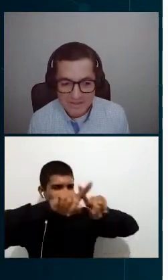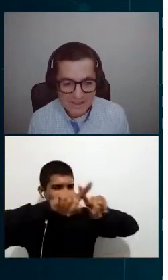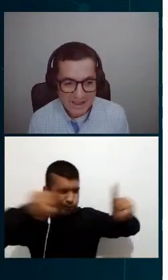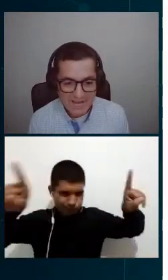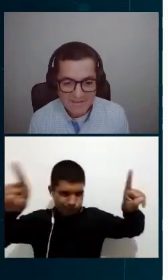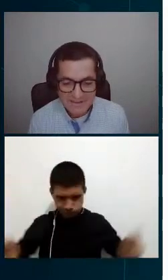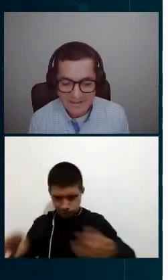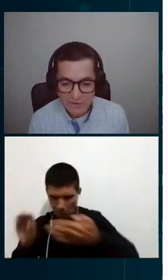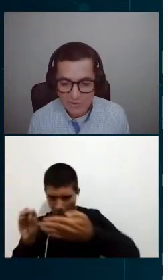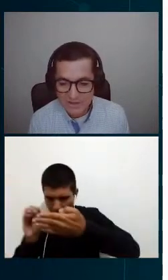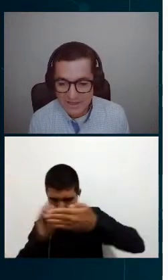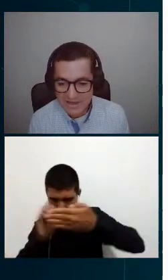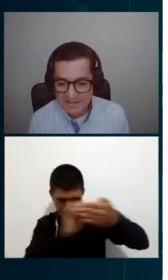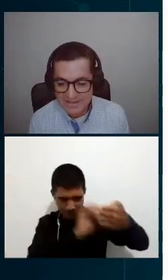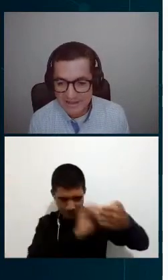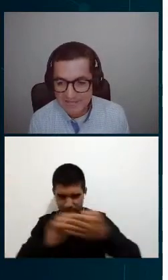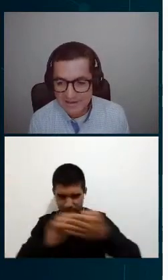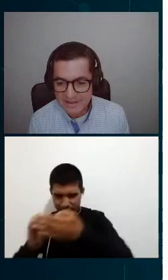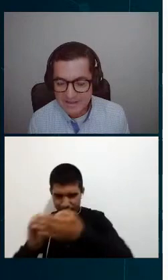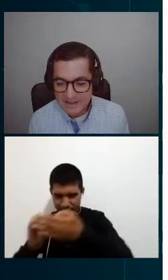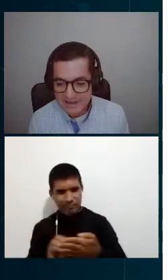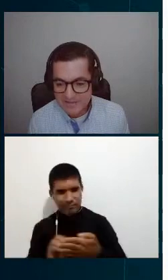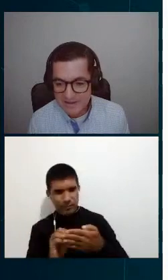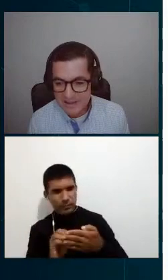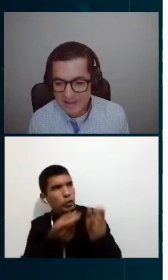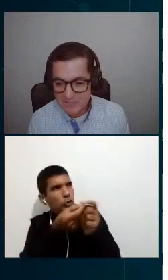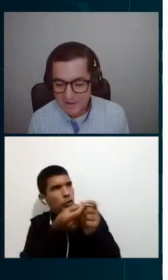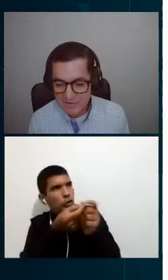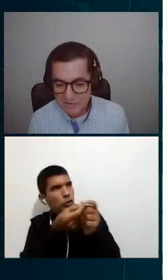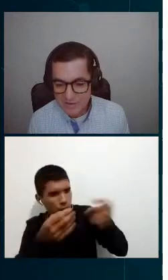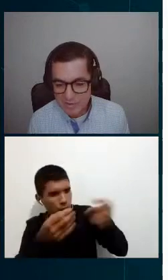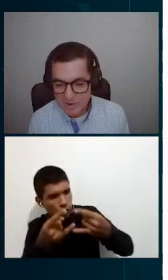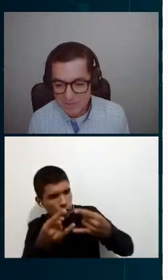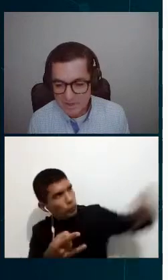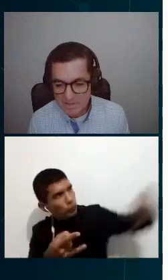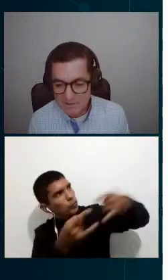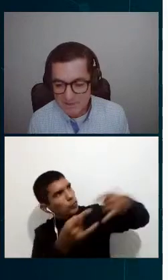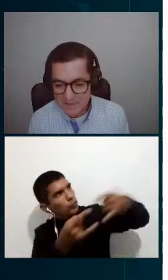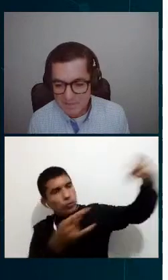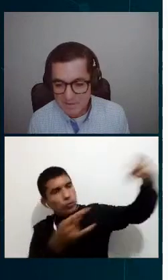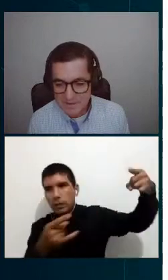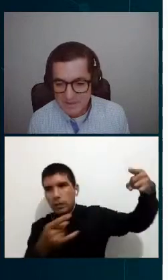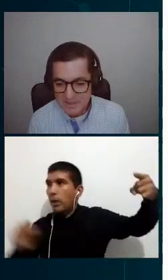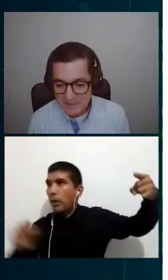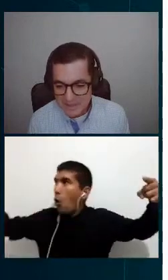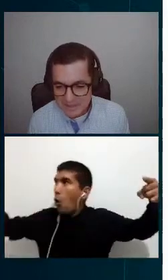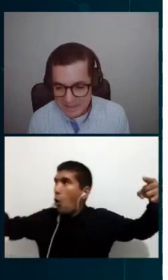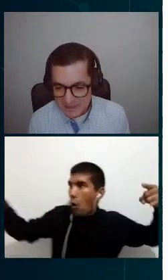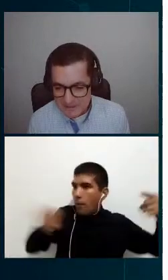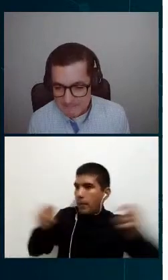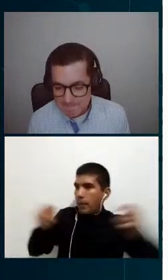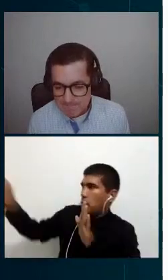de medidores que hace que no sea rentable hacer la inversión en un MDM